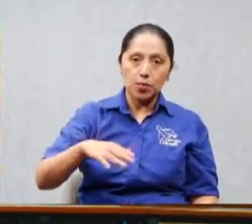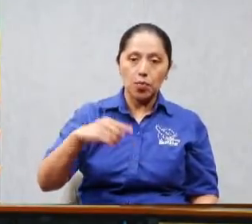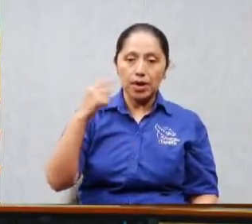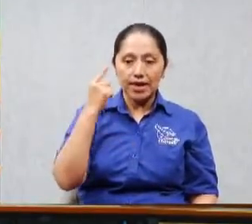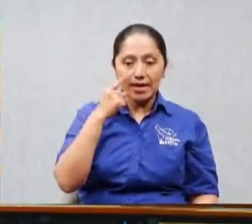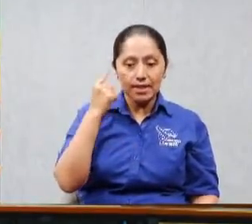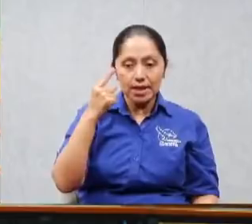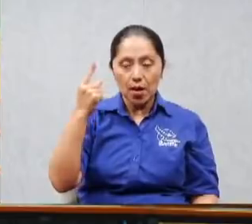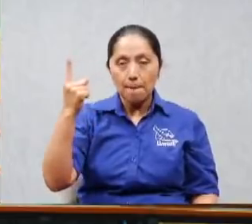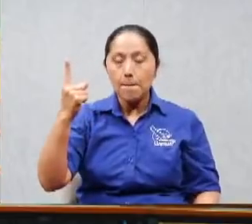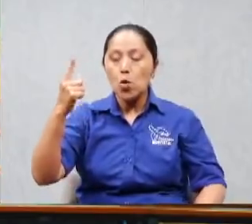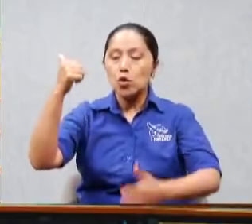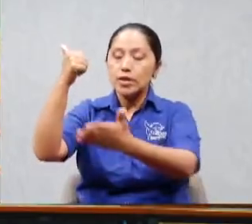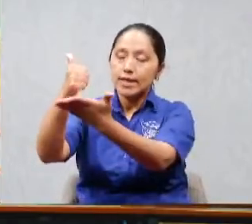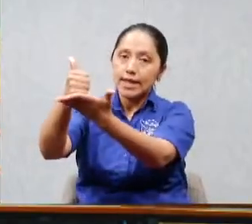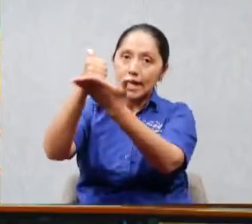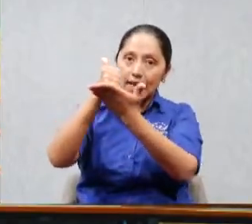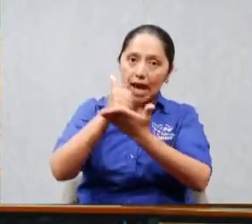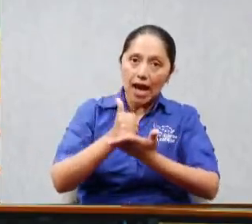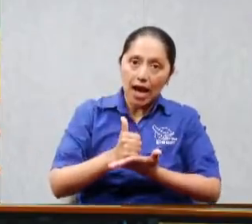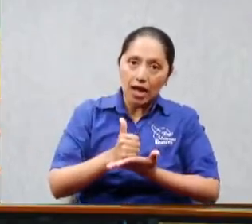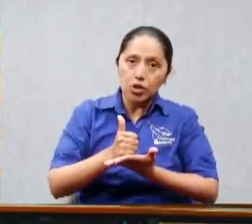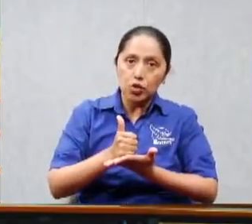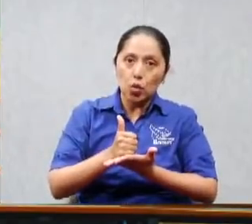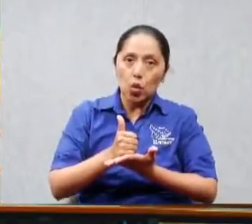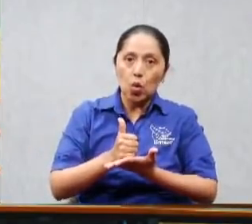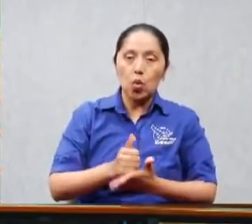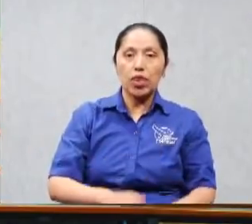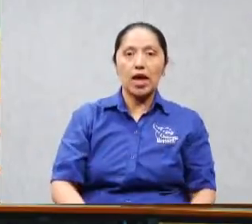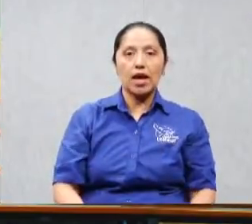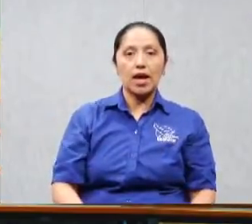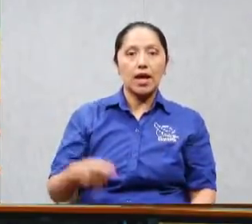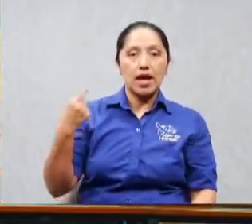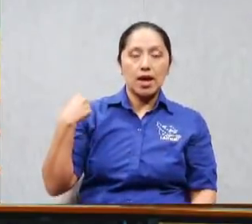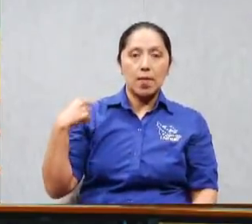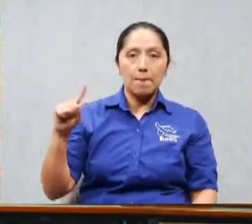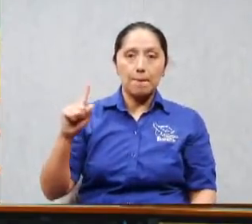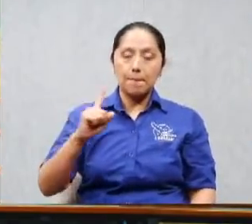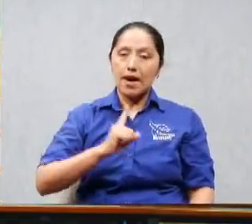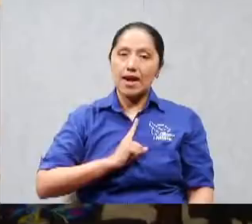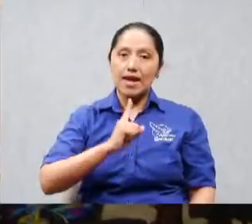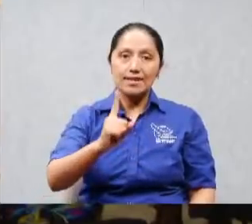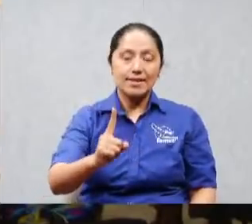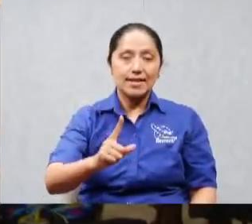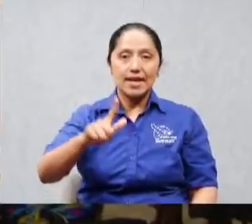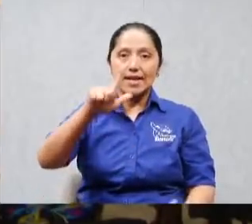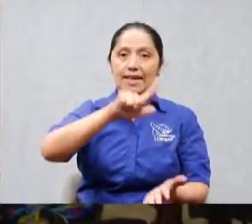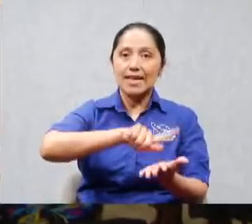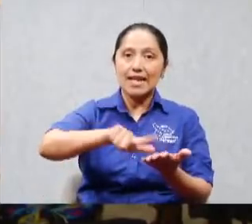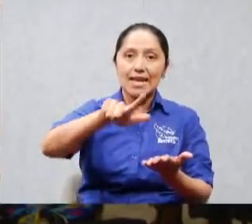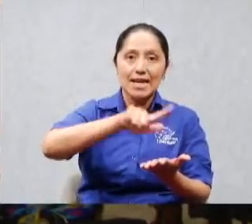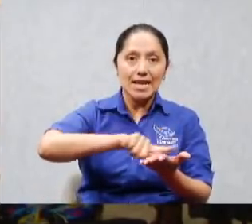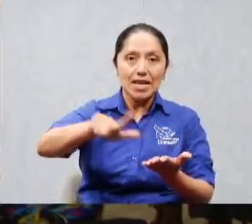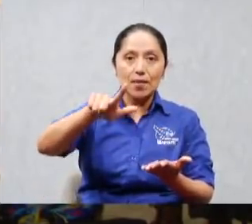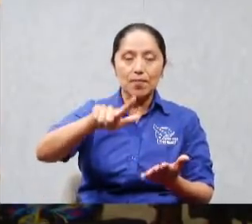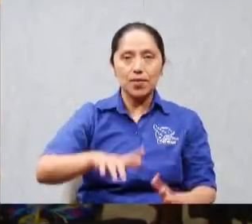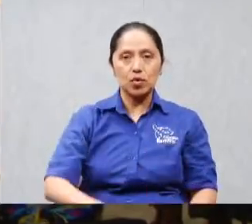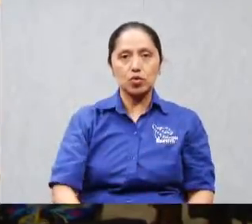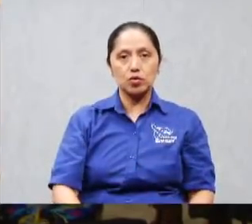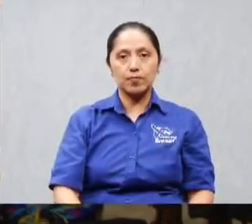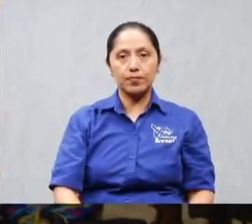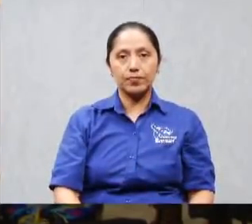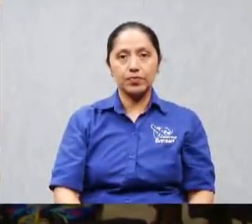el pecadote que por la mancha grandota que que lo envolvió entonces empiezan a salir las zorras